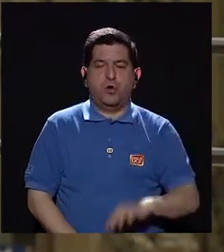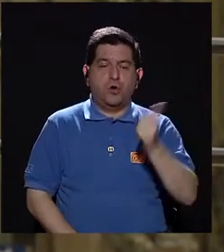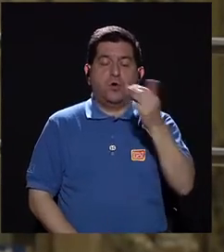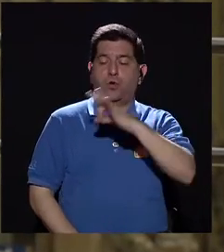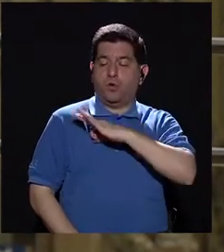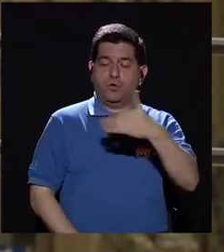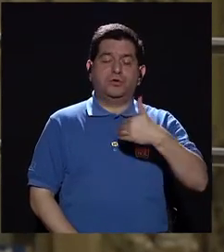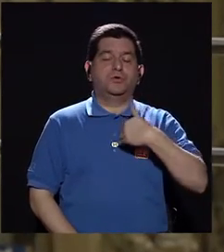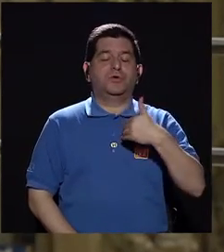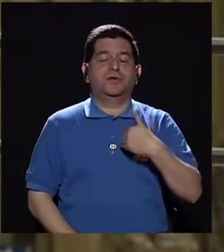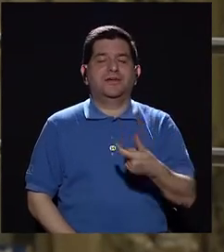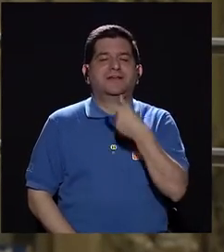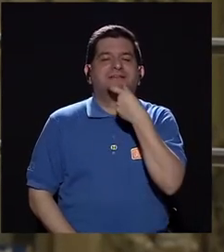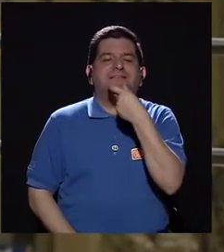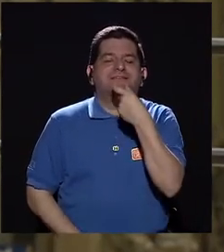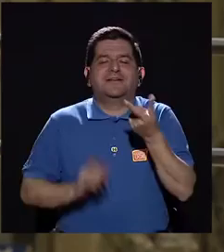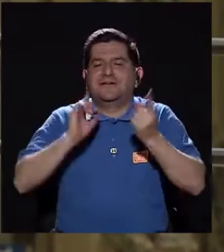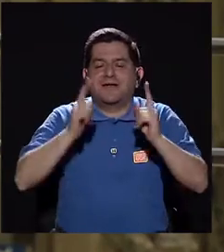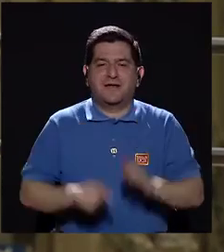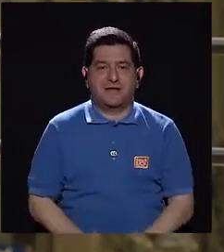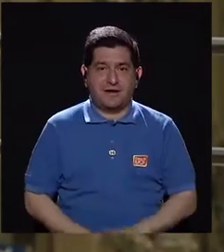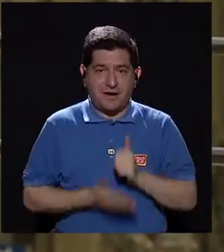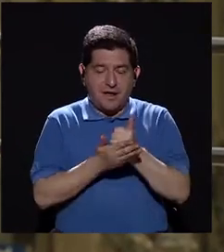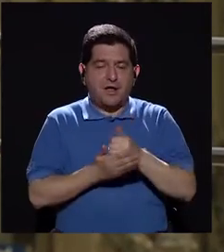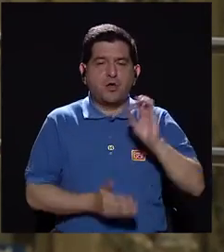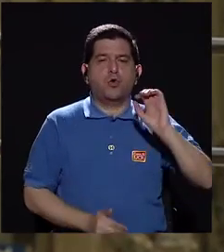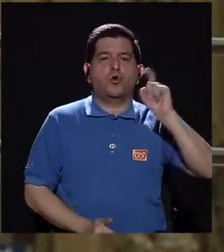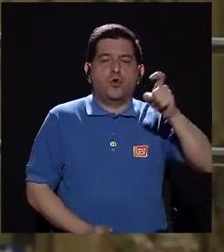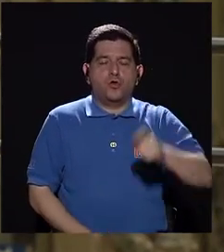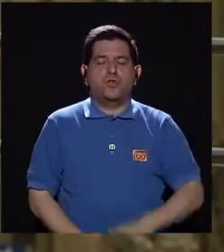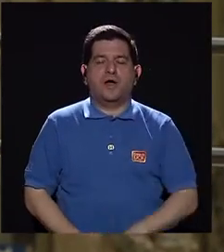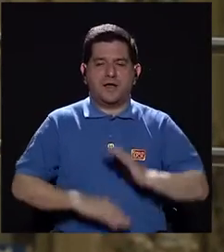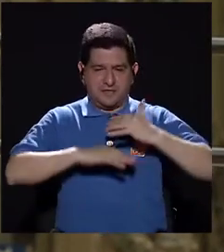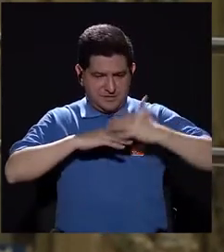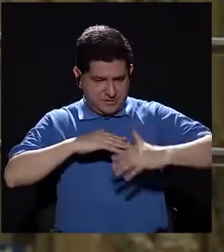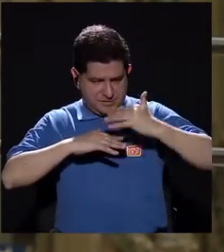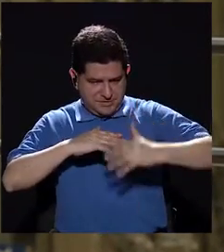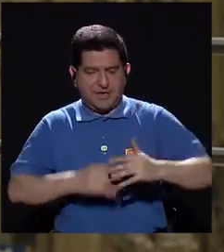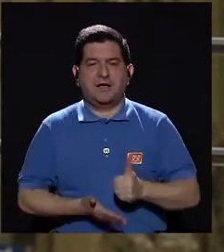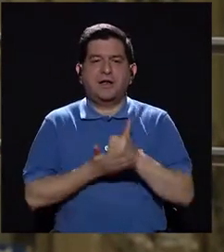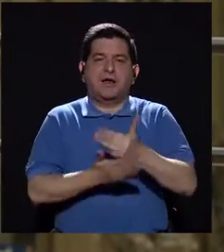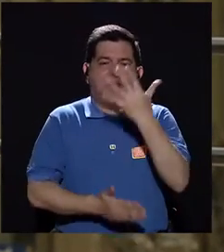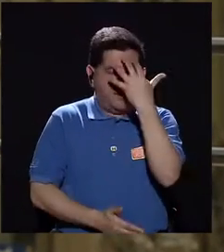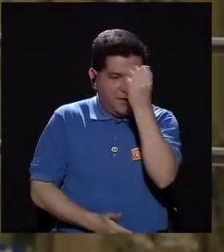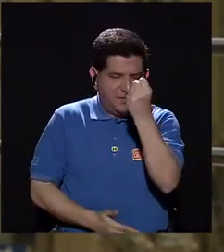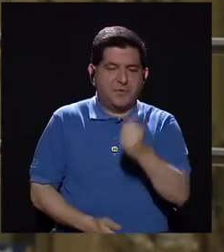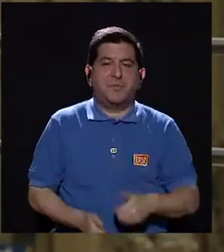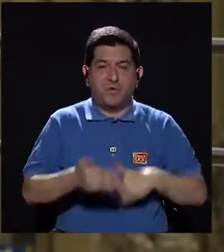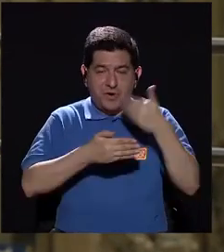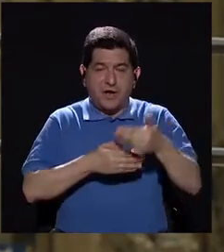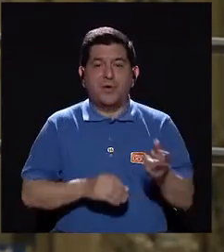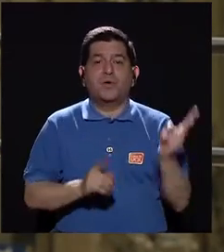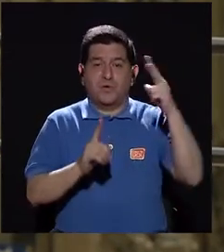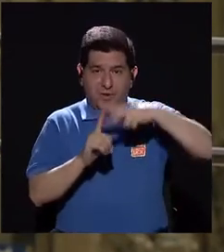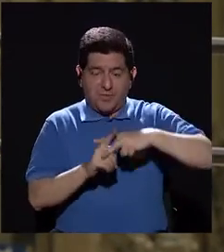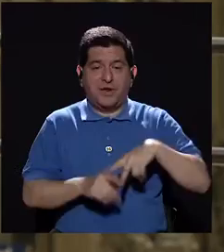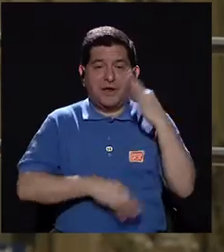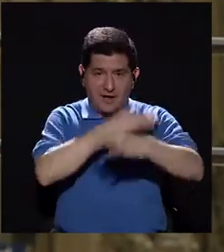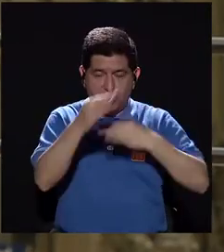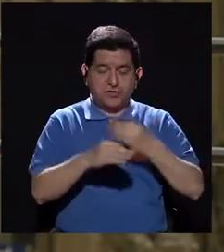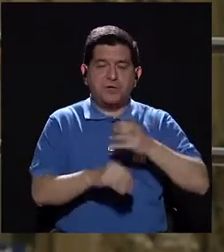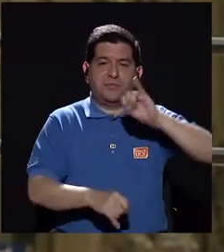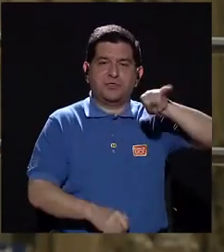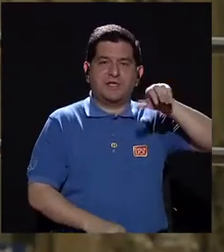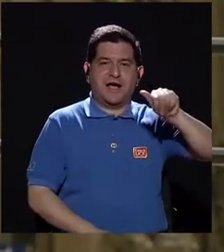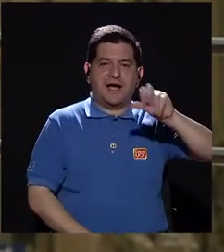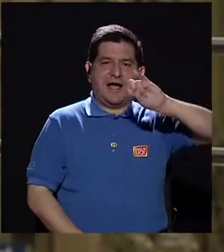Otro de los beneficios que tiene la risa, bueno, ayuda a la oxigenación de la sangre, ayuda a la memoria. Ahora cuando les hable un